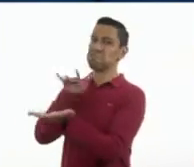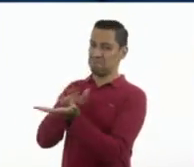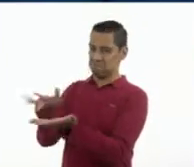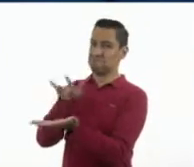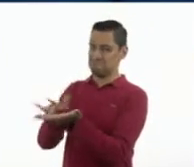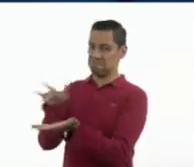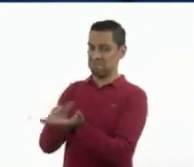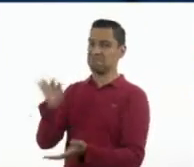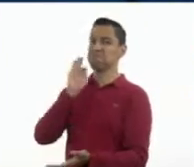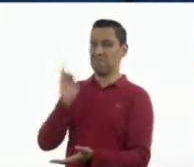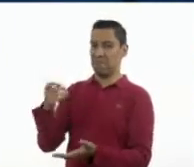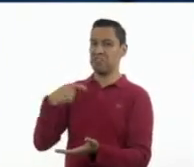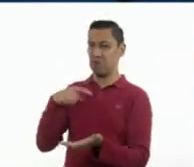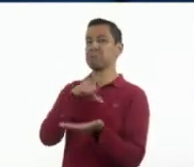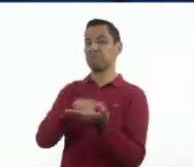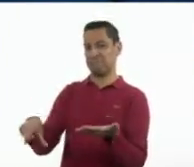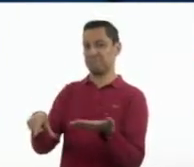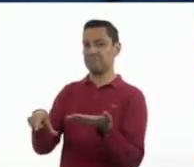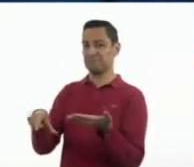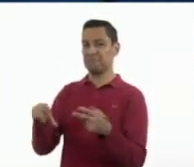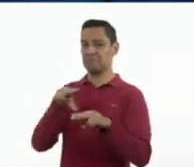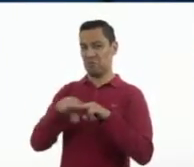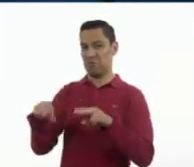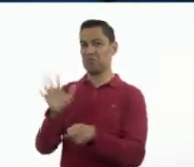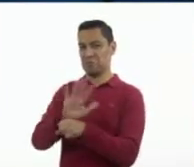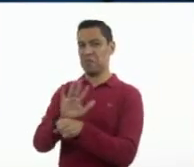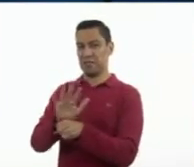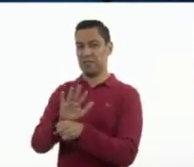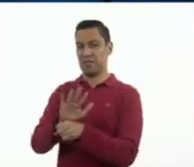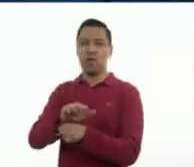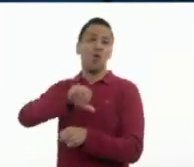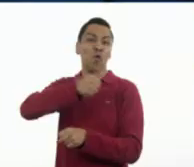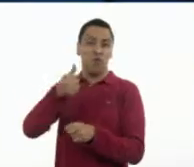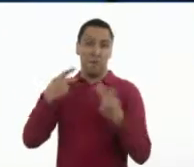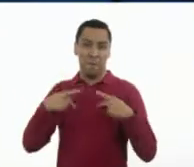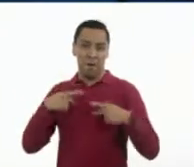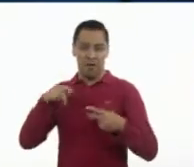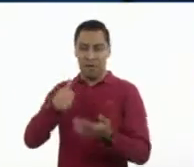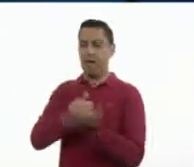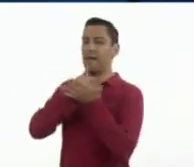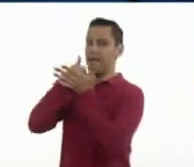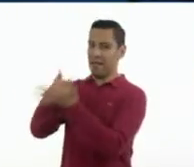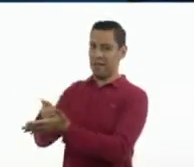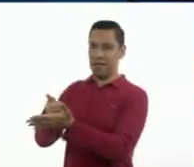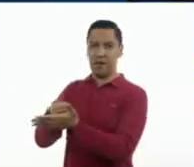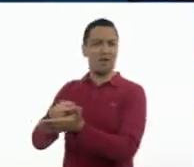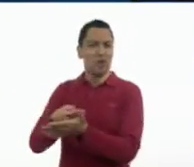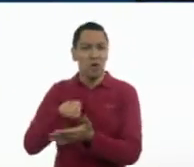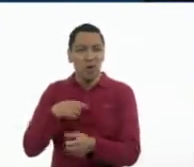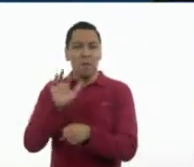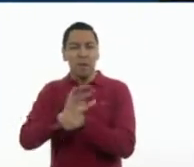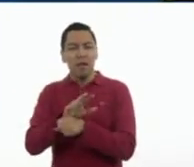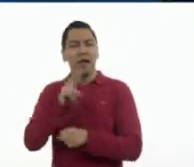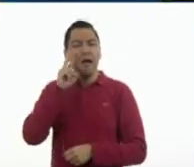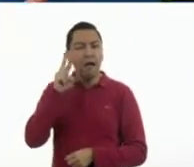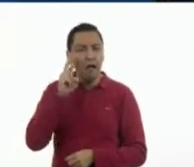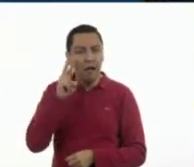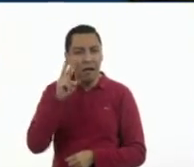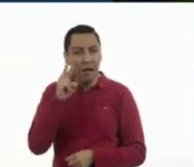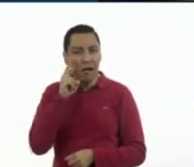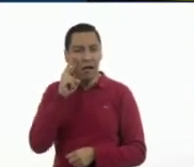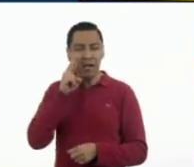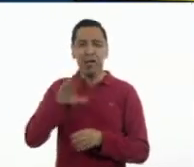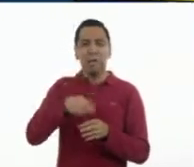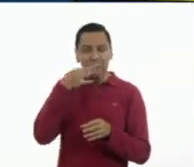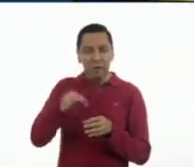comprando, están contribuyendo también a ayudar a otras personas. Y al mismo tiempo que están disfrutando de la película y de algún alimento y una